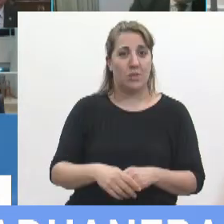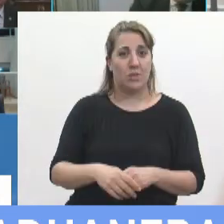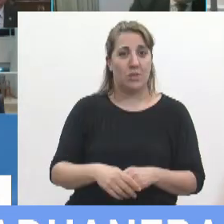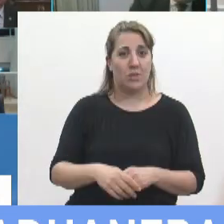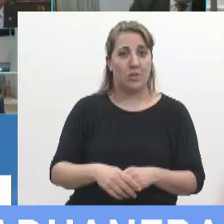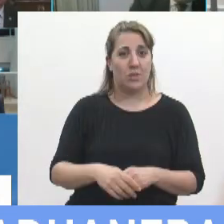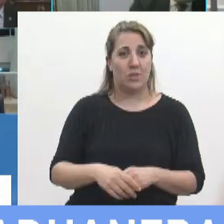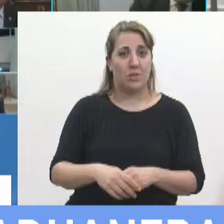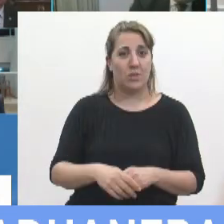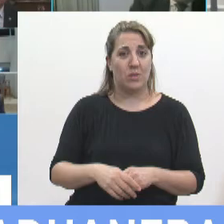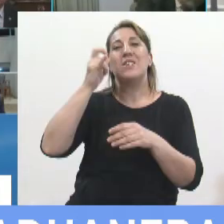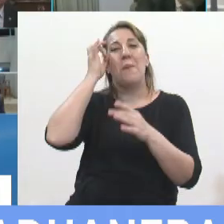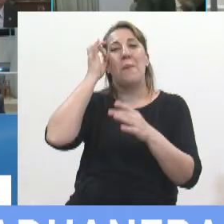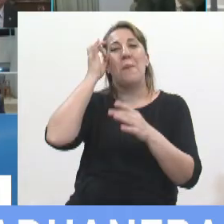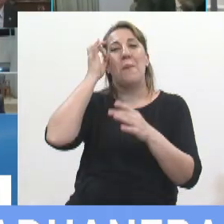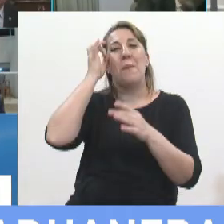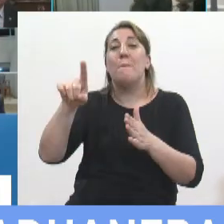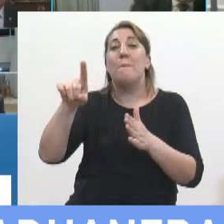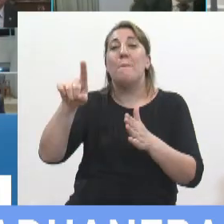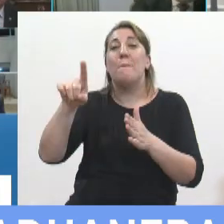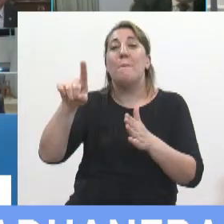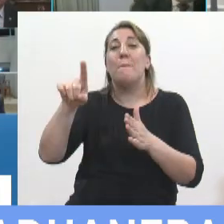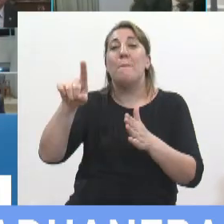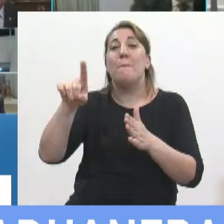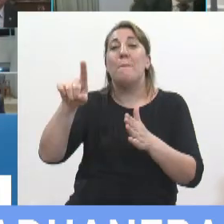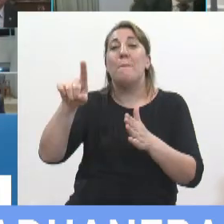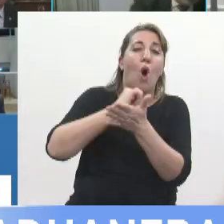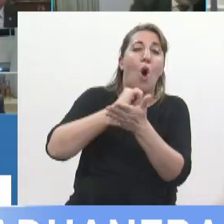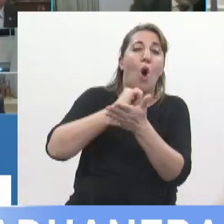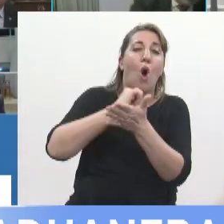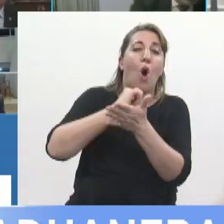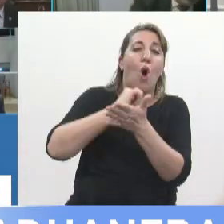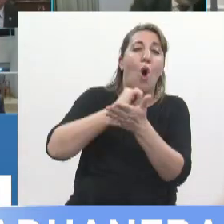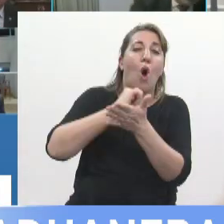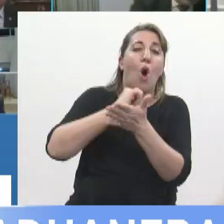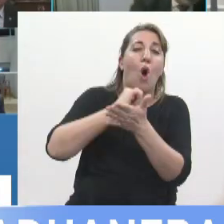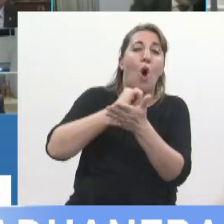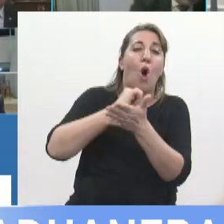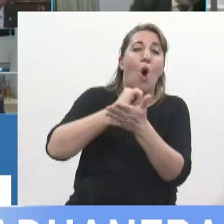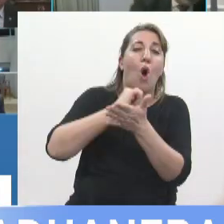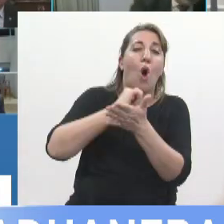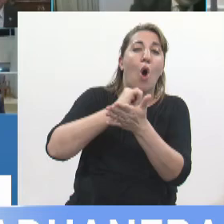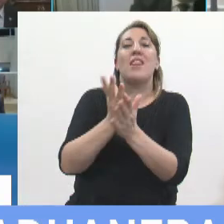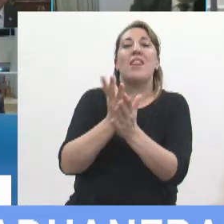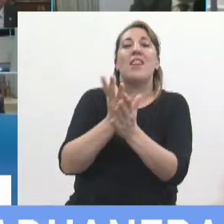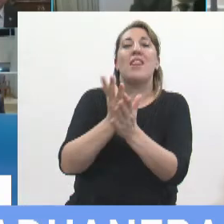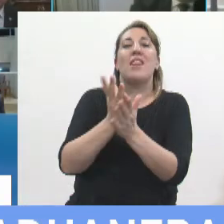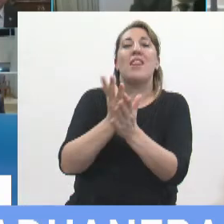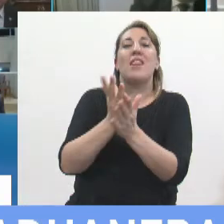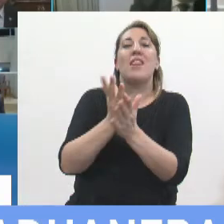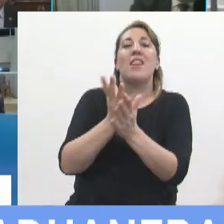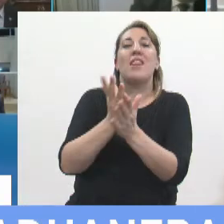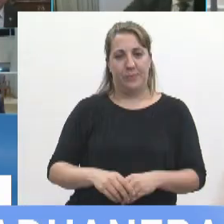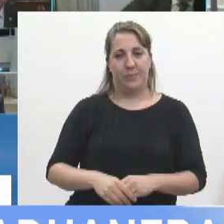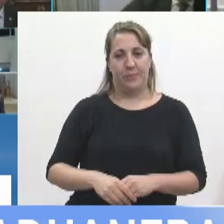amnistías pero no voto amnistías para delitos comunes así vengan como fino gato encerrado dentro de un paquete de facilidades